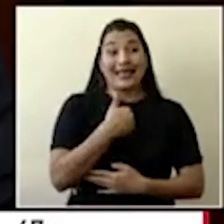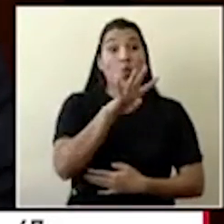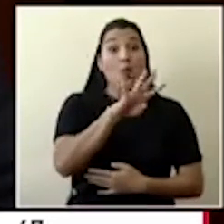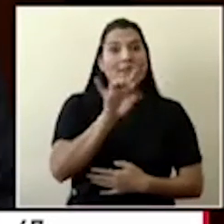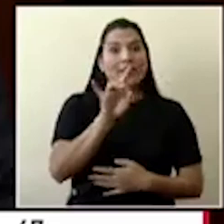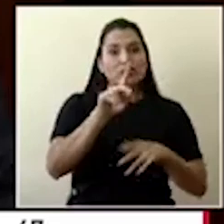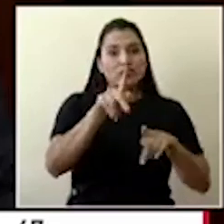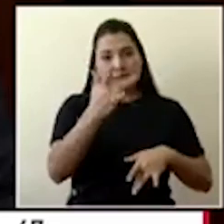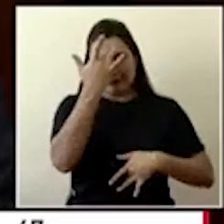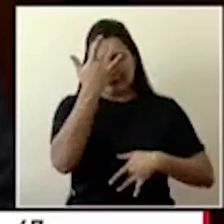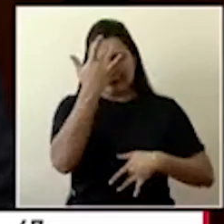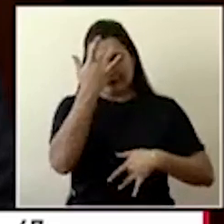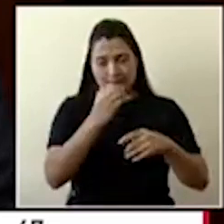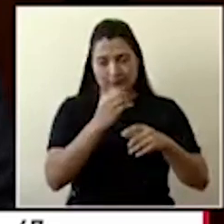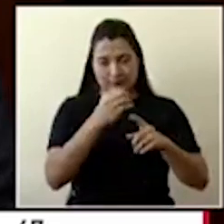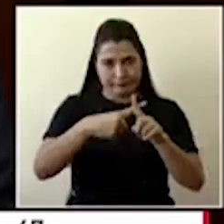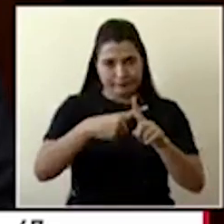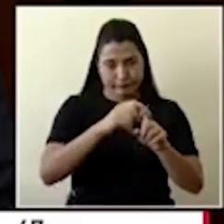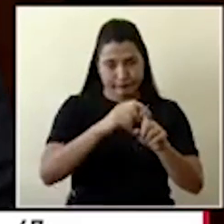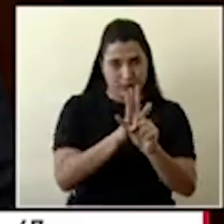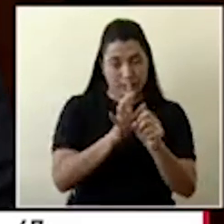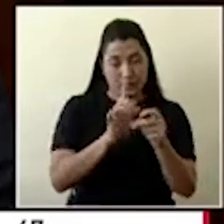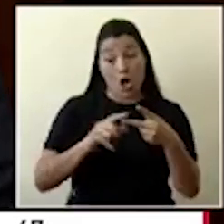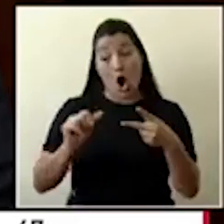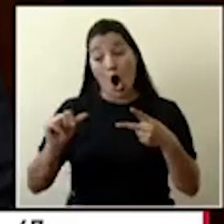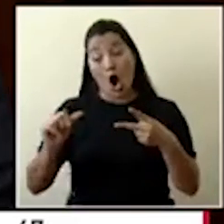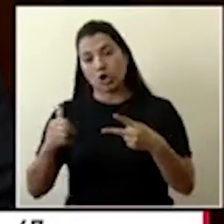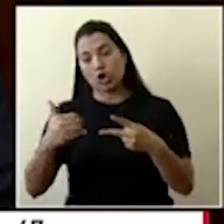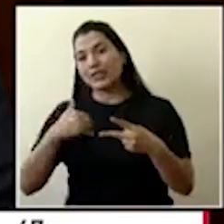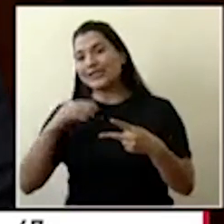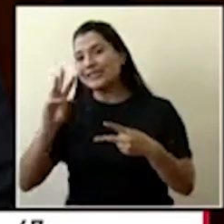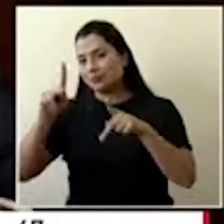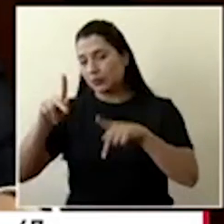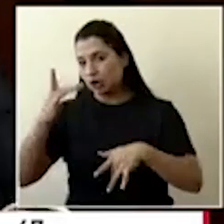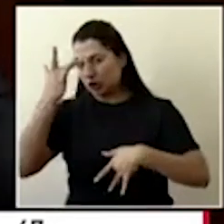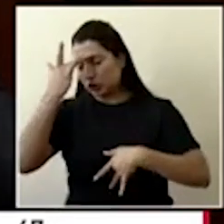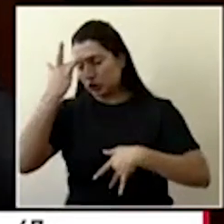y otro tiene un total de casos de 6 personas.